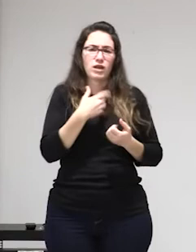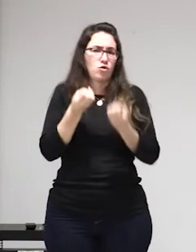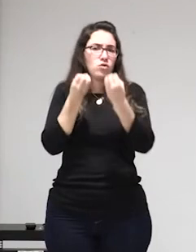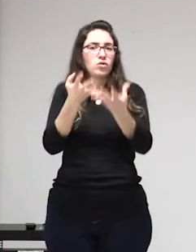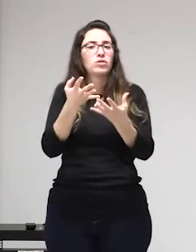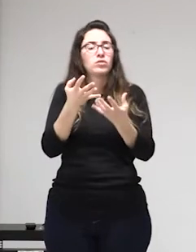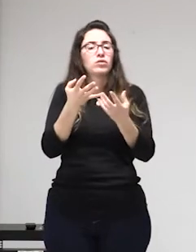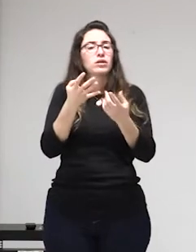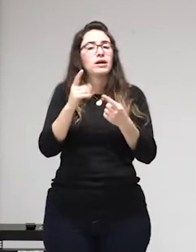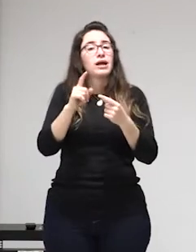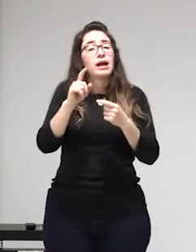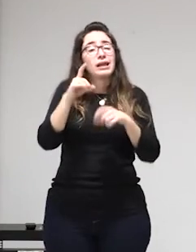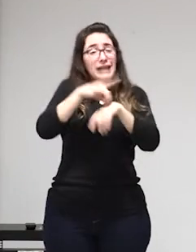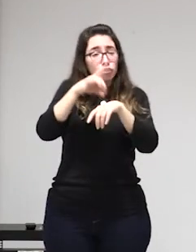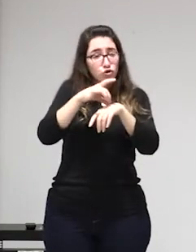otra cosa